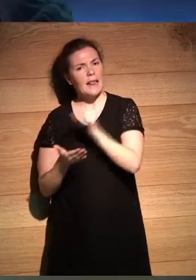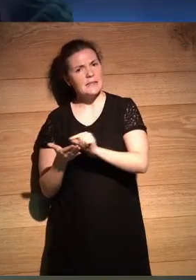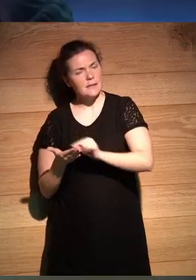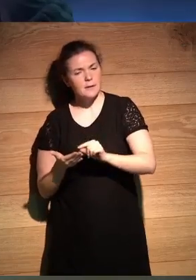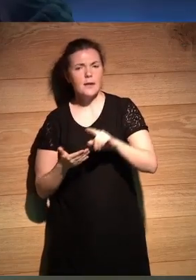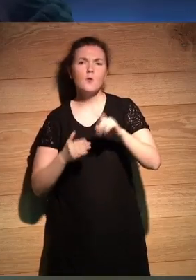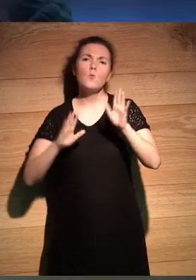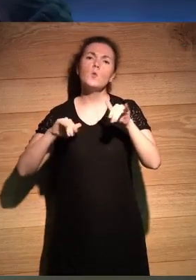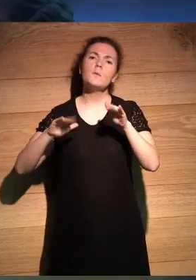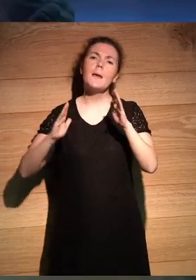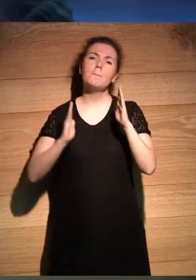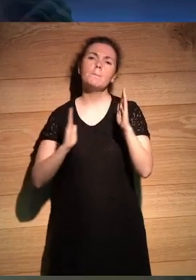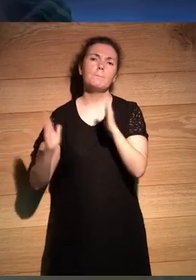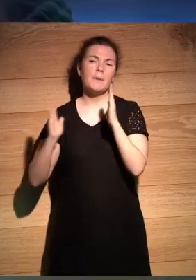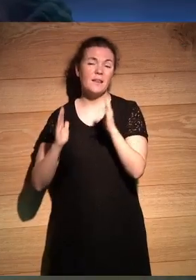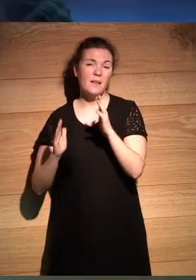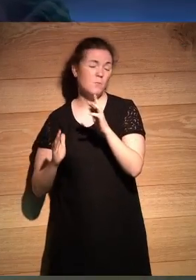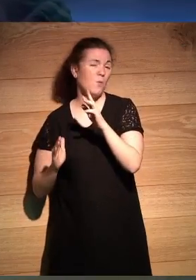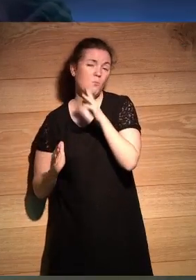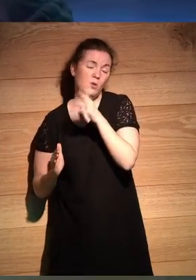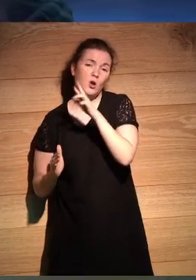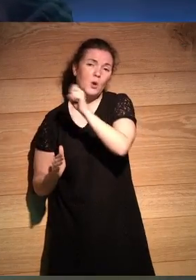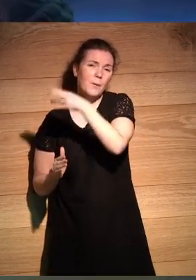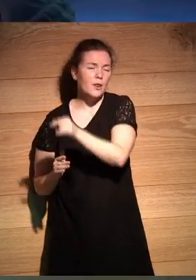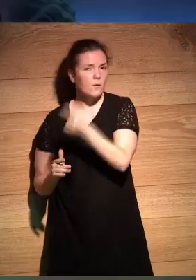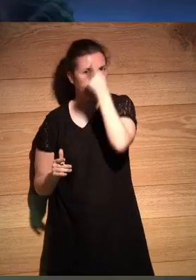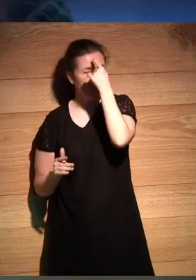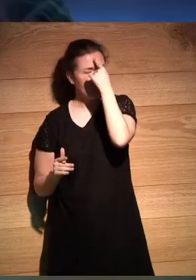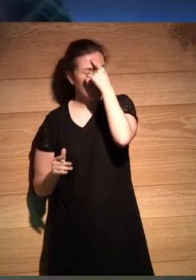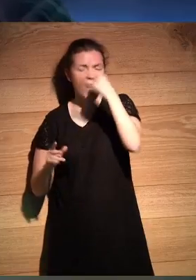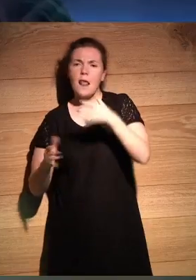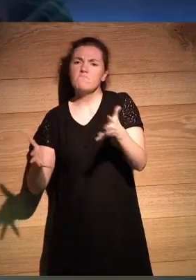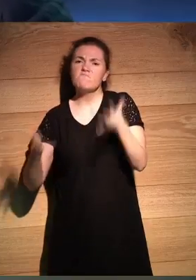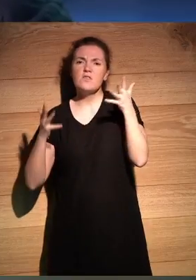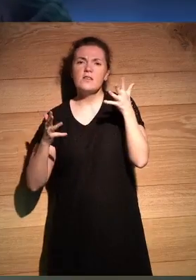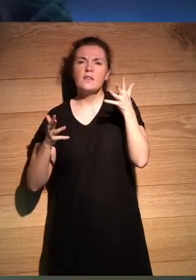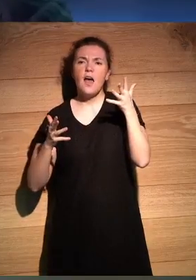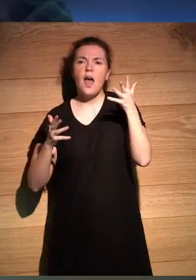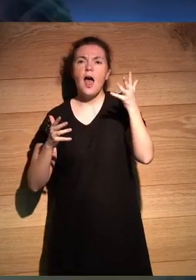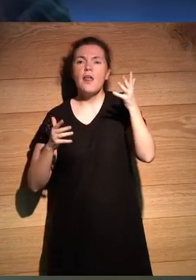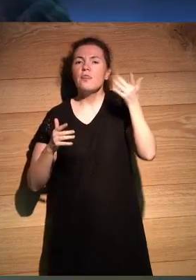parte Roberto era un gran entusiasta de la ciencia ficción y por eso también